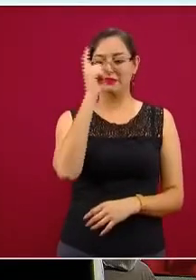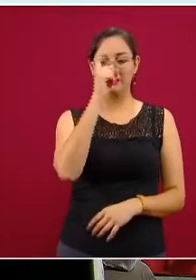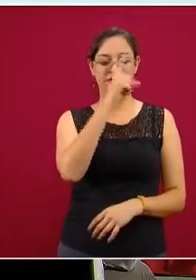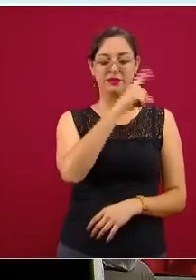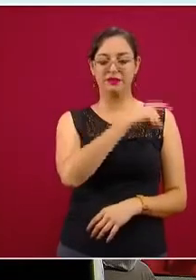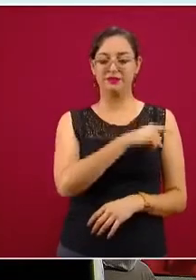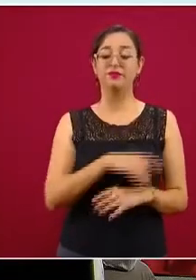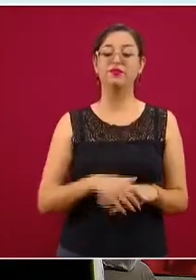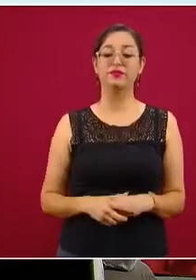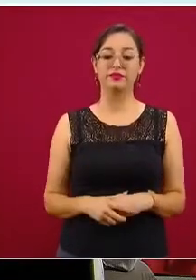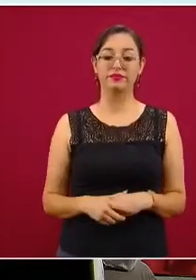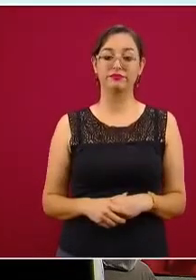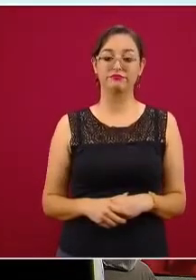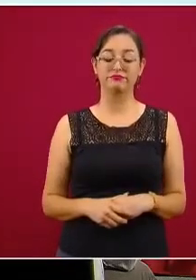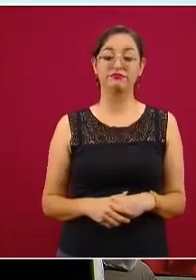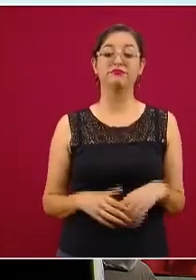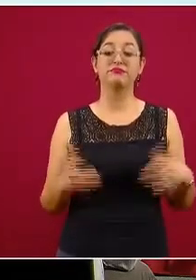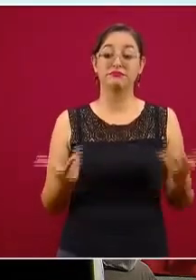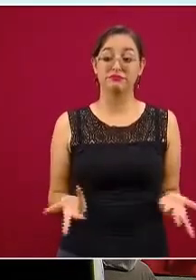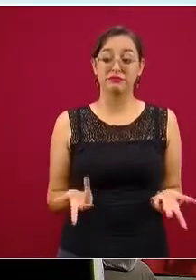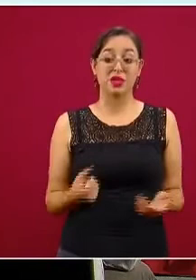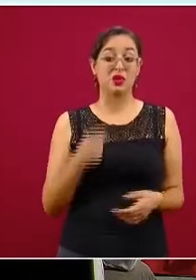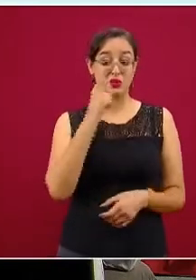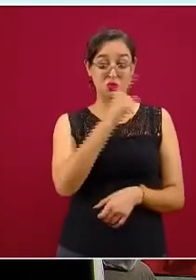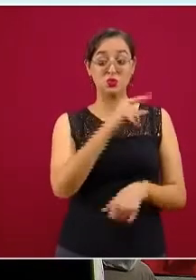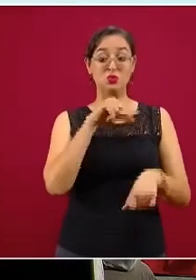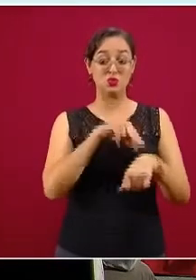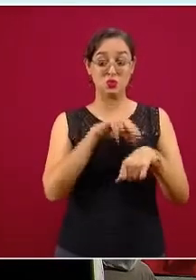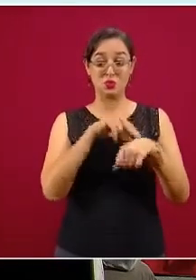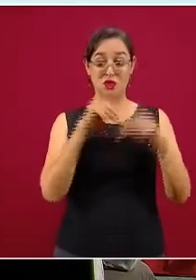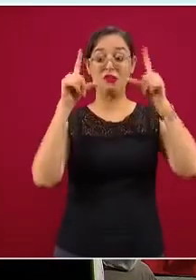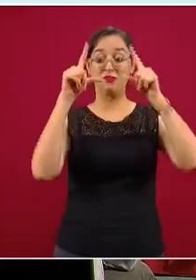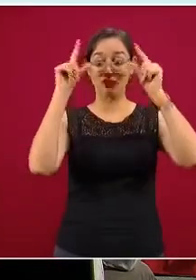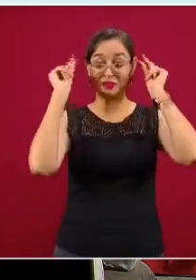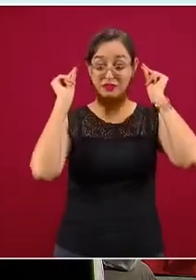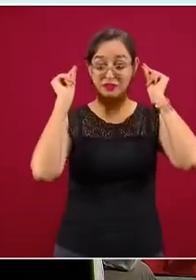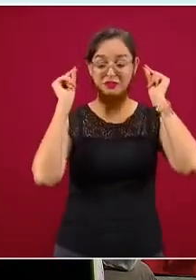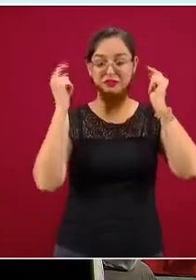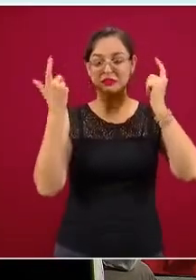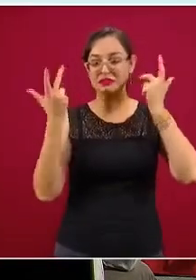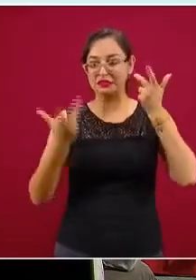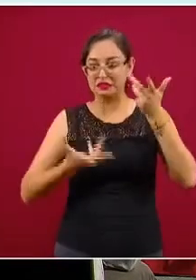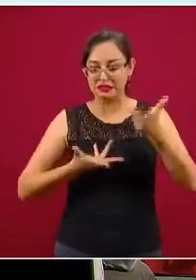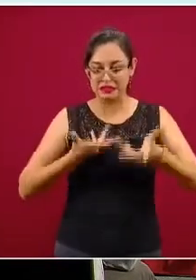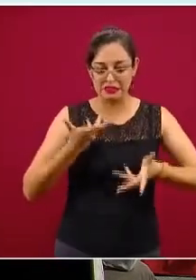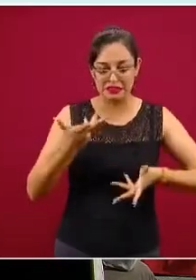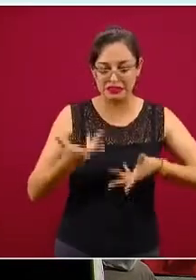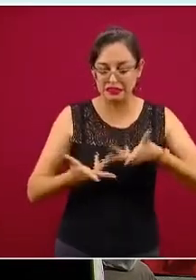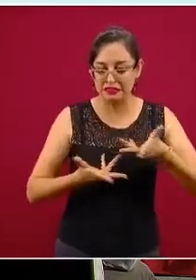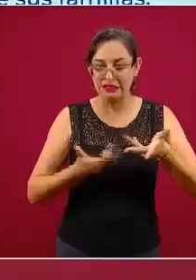por supuesto que el personal de salud que los está atendiendo y que además se tiene que ver limitado